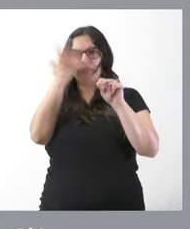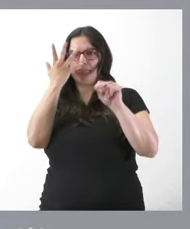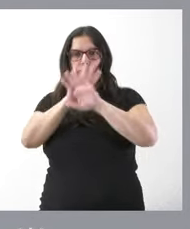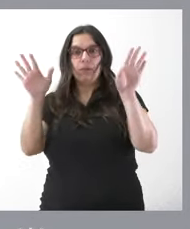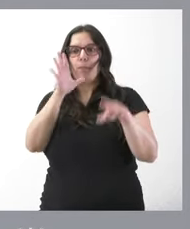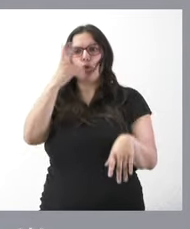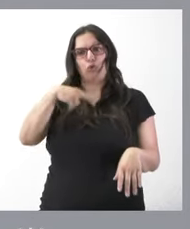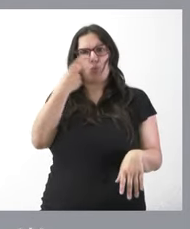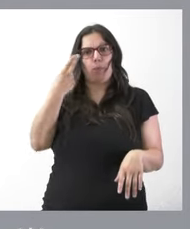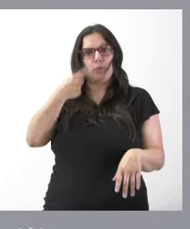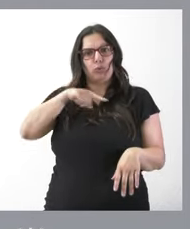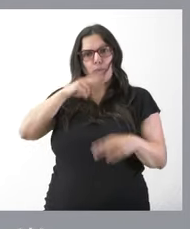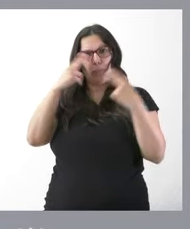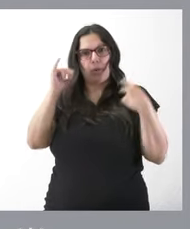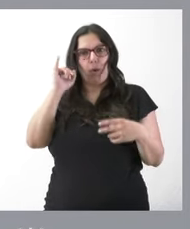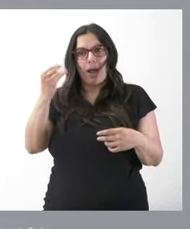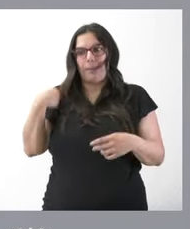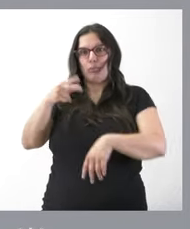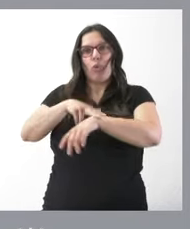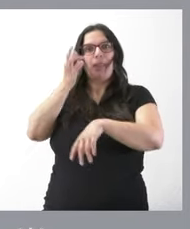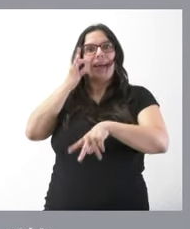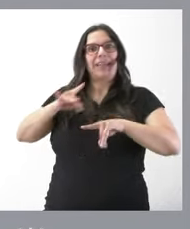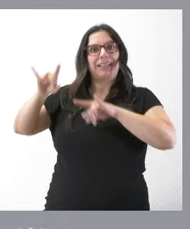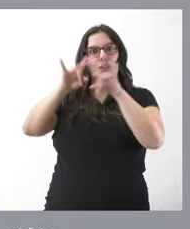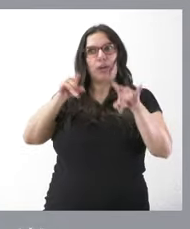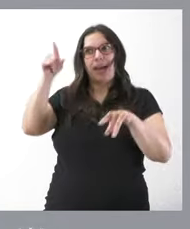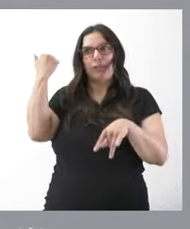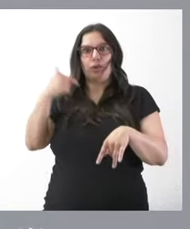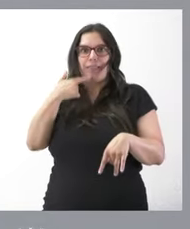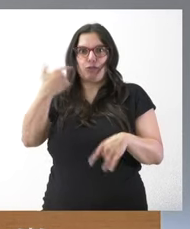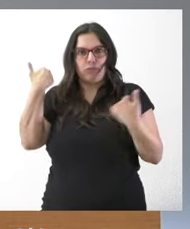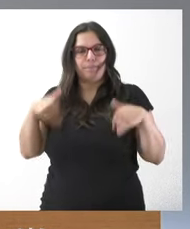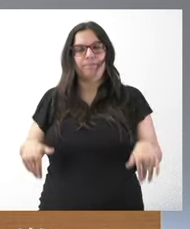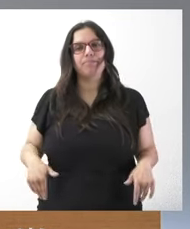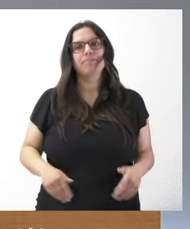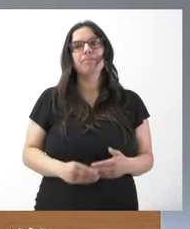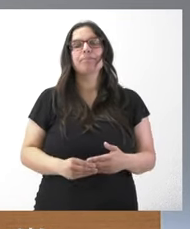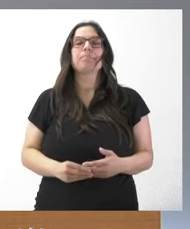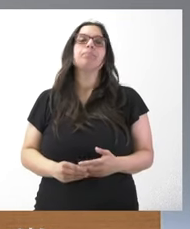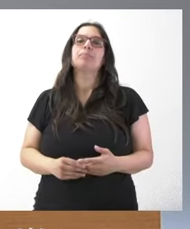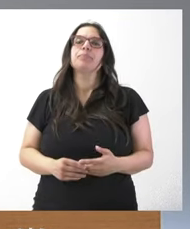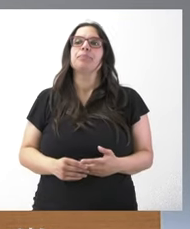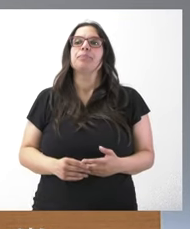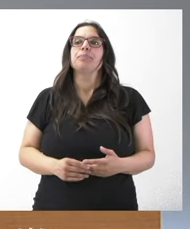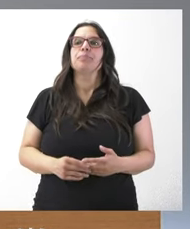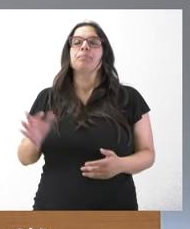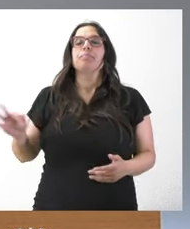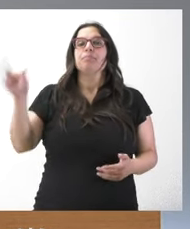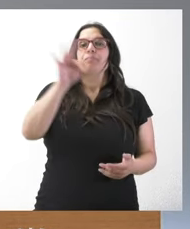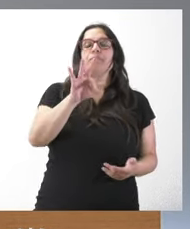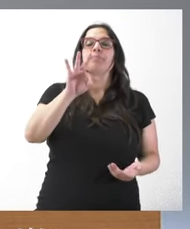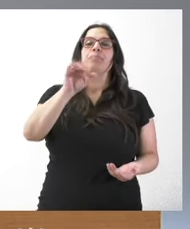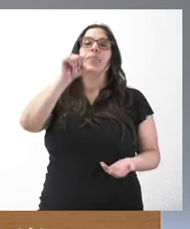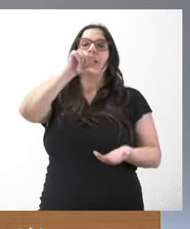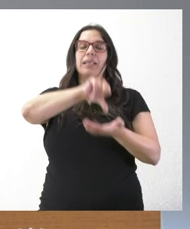públicamente ha manifestado la propia delegada territorial de la Junta de Castilla y de Soria y en la capital leonesa tenemos